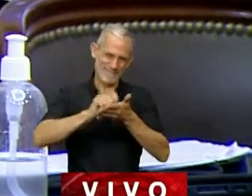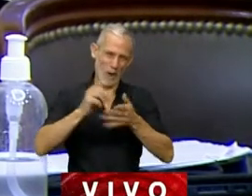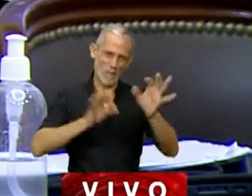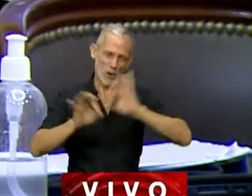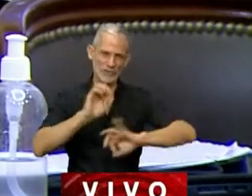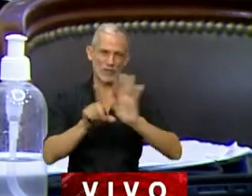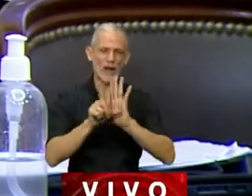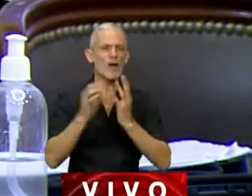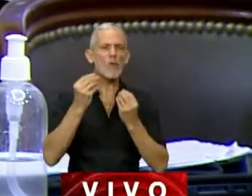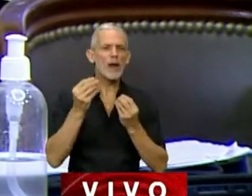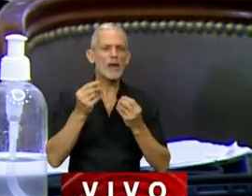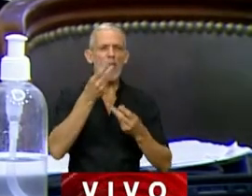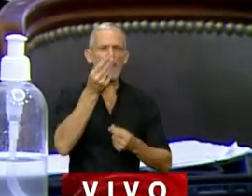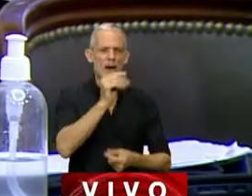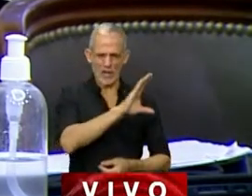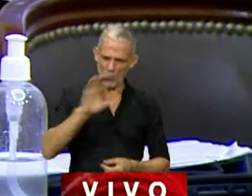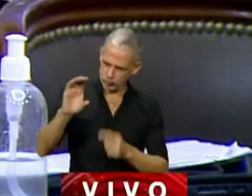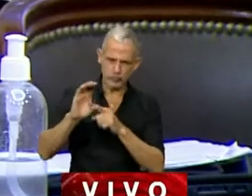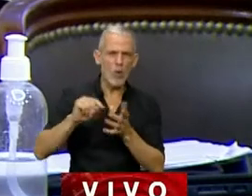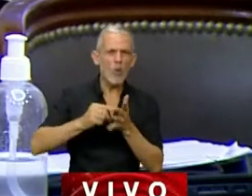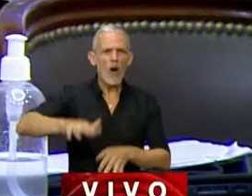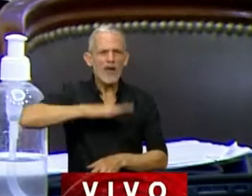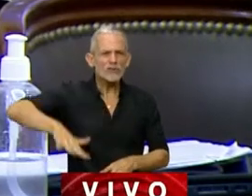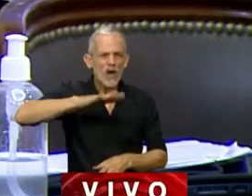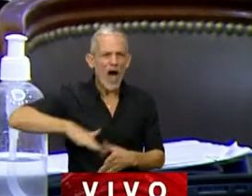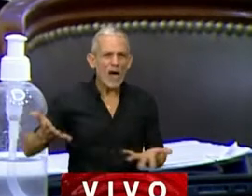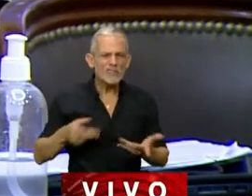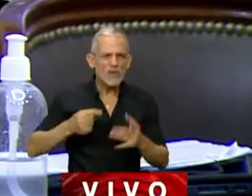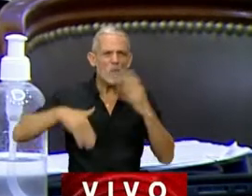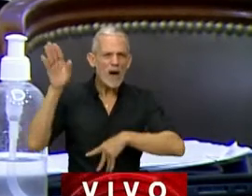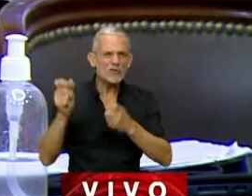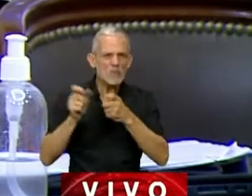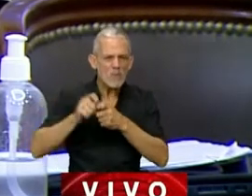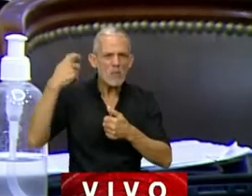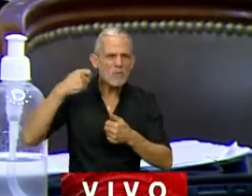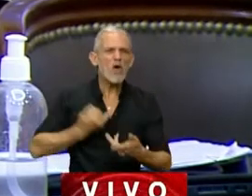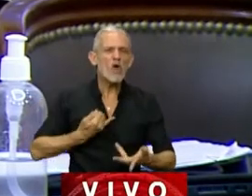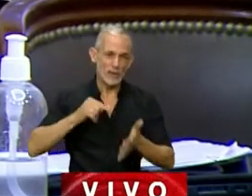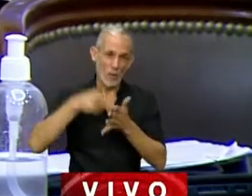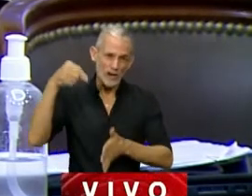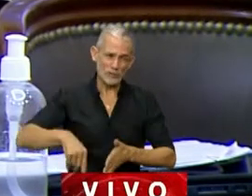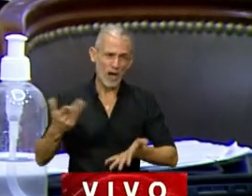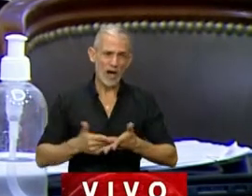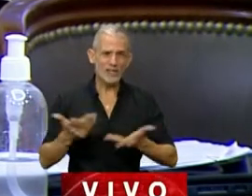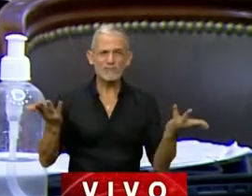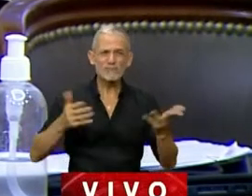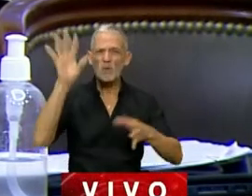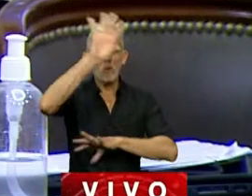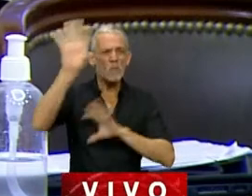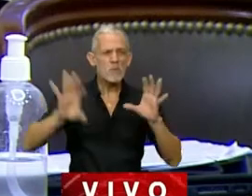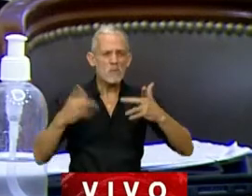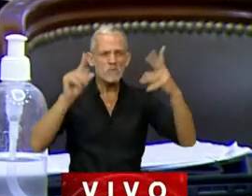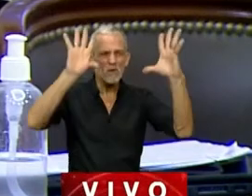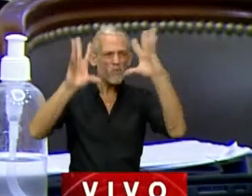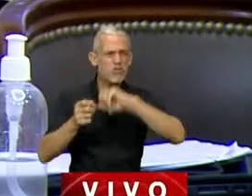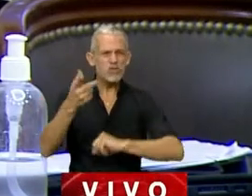proyecto y es la concentración de fondos referidos en el AMBA donde se lleva a cabo la mayoría de las producciones, lo que perjudica la posibilidad de